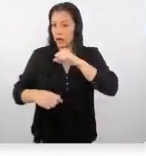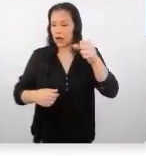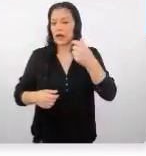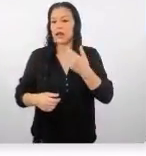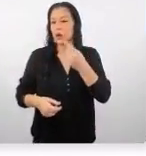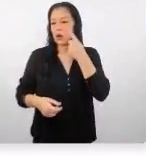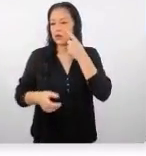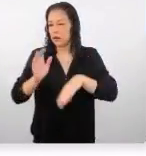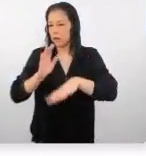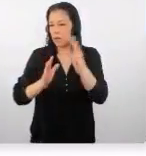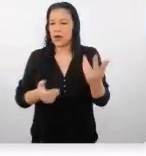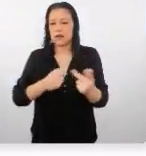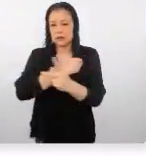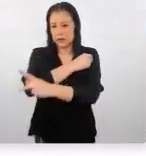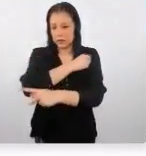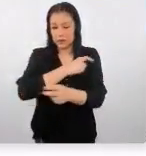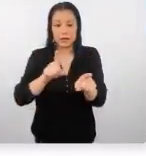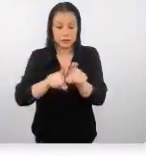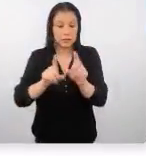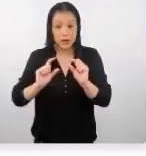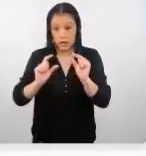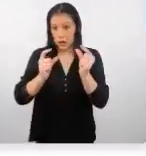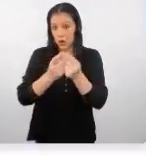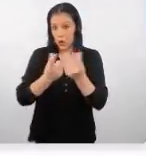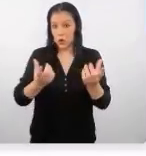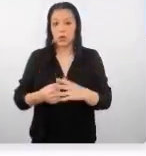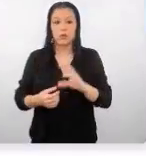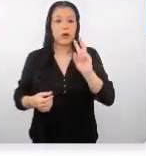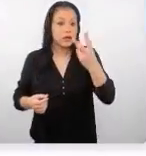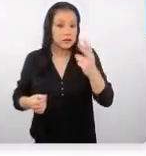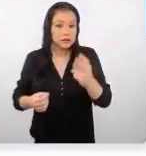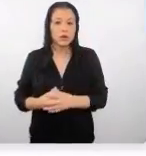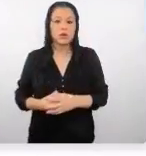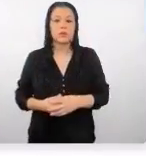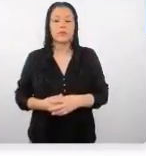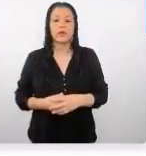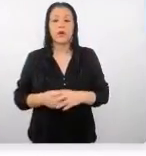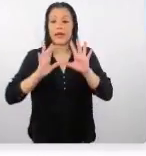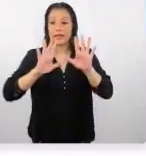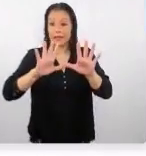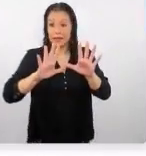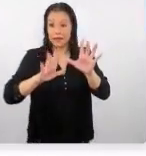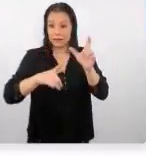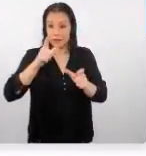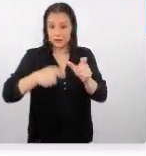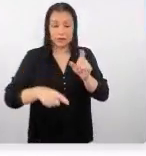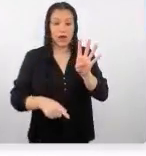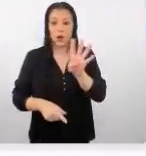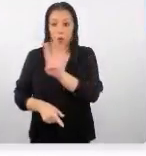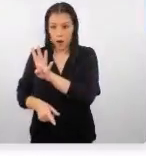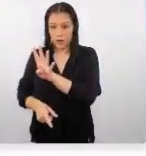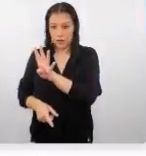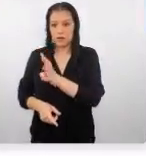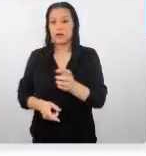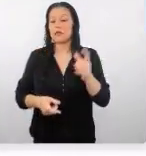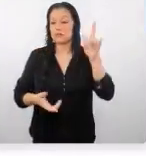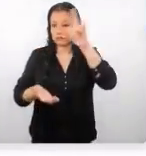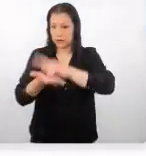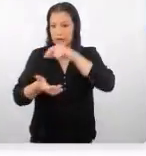país. También tenemos un grupo importante que es el segundo grupo, cuatro de cada diez que vendría por vacaciones